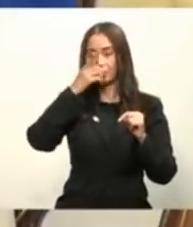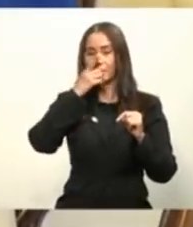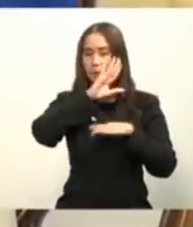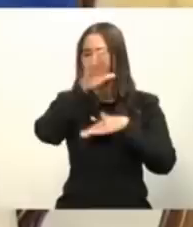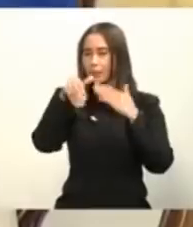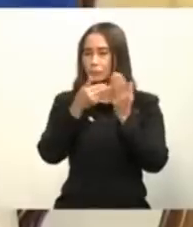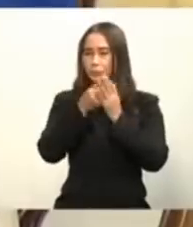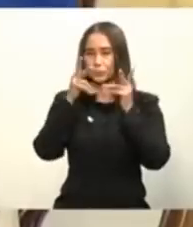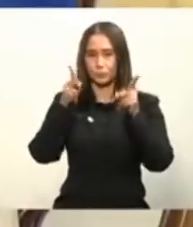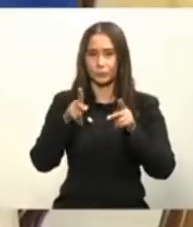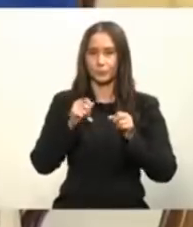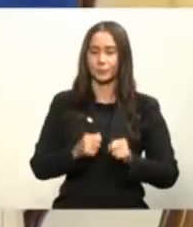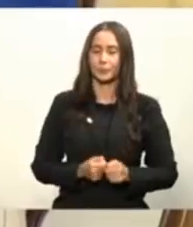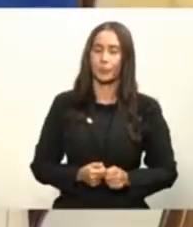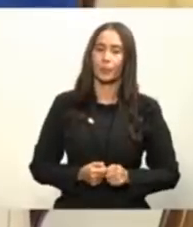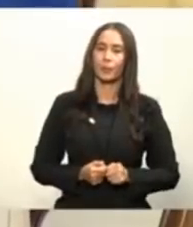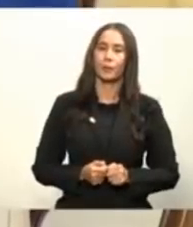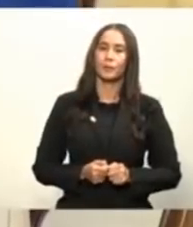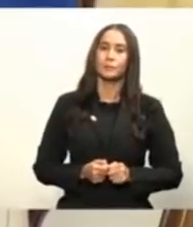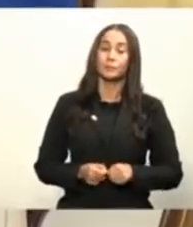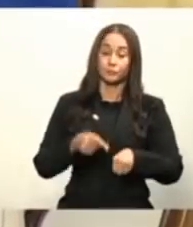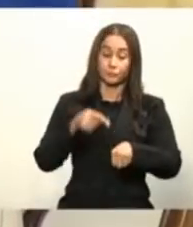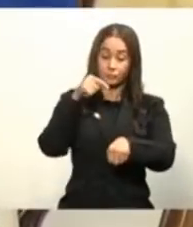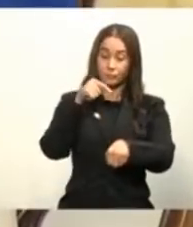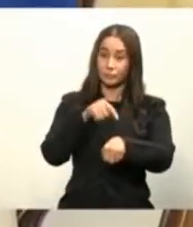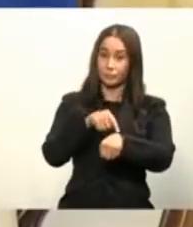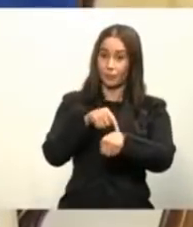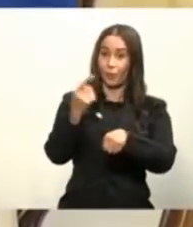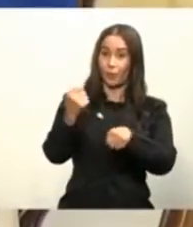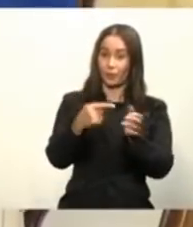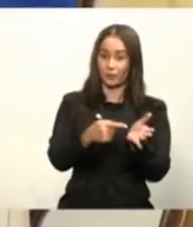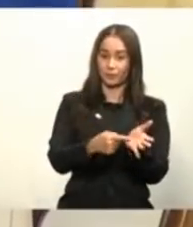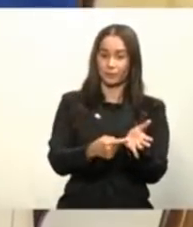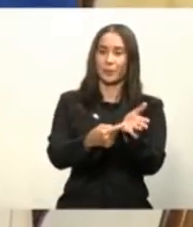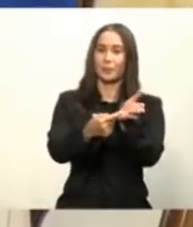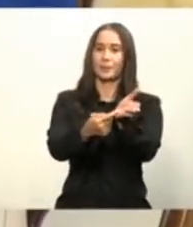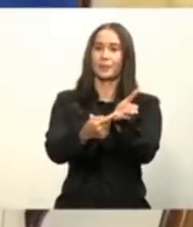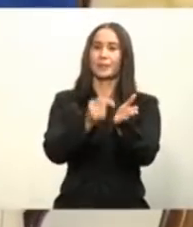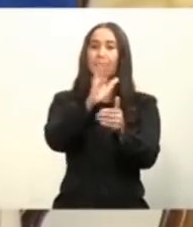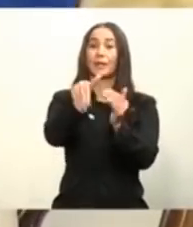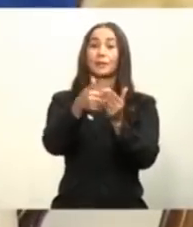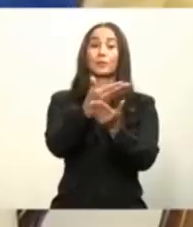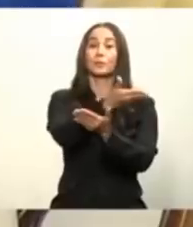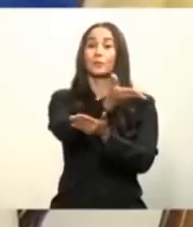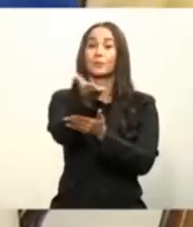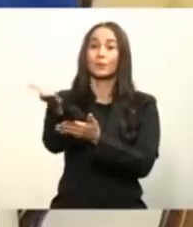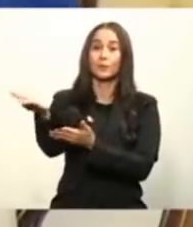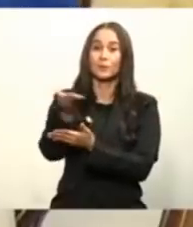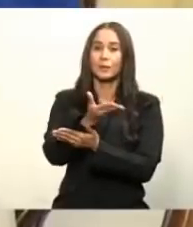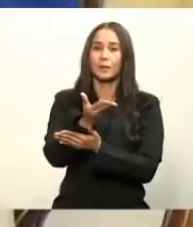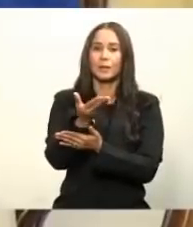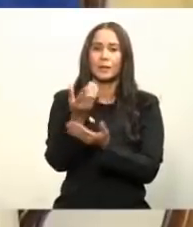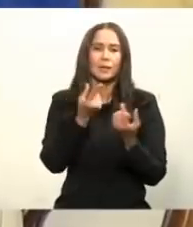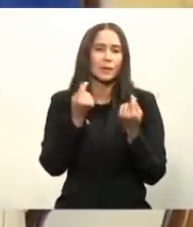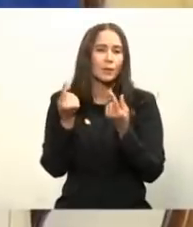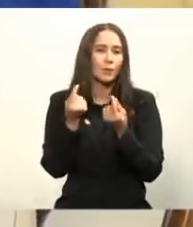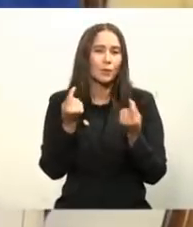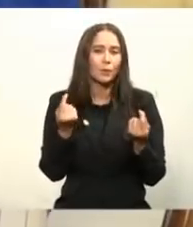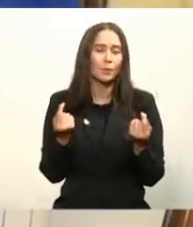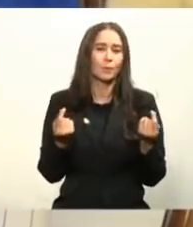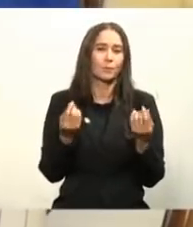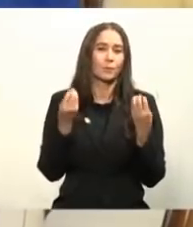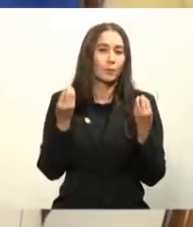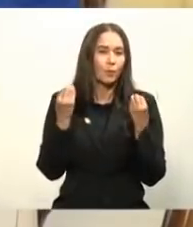dominicano. Llegó el momento de nosotros presentarles a todos y a todas el cómo realmente nosotros